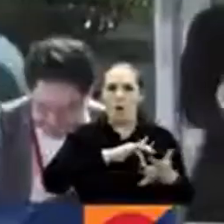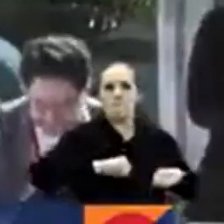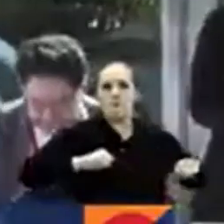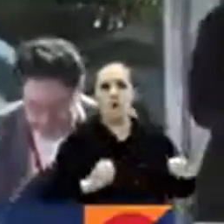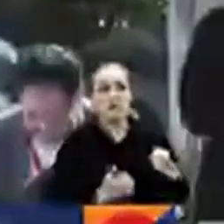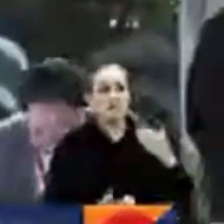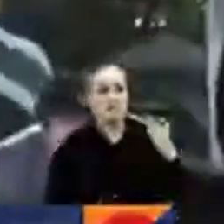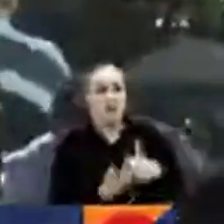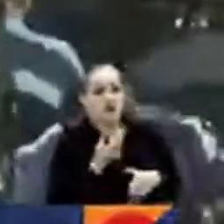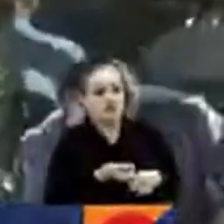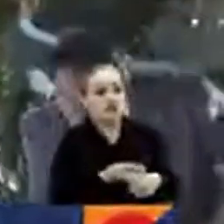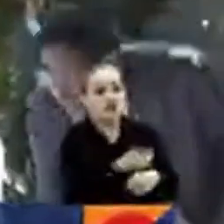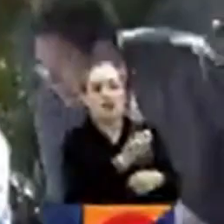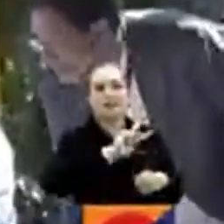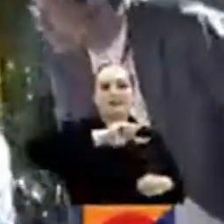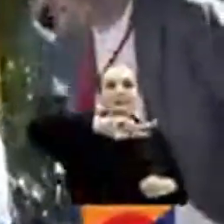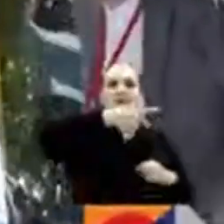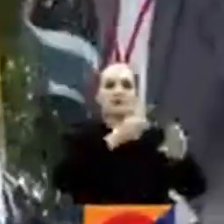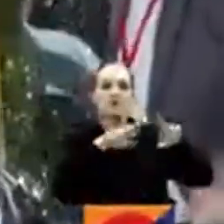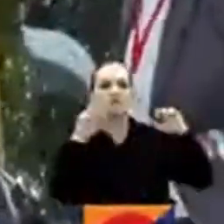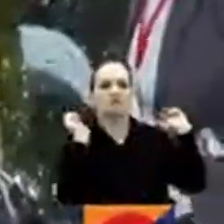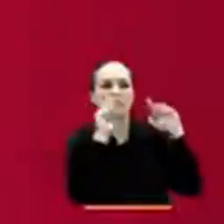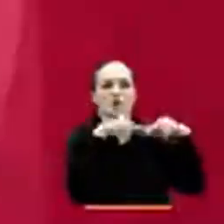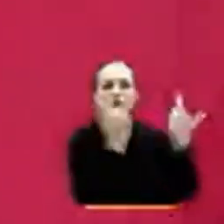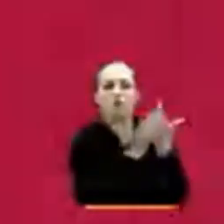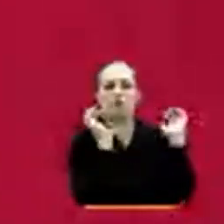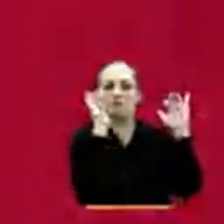del inicio del segundo ciclo de los diálogos.